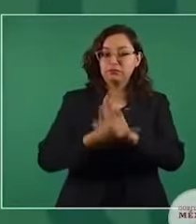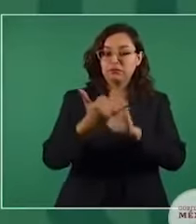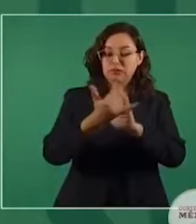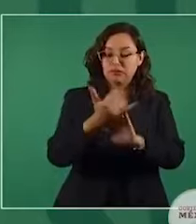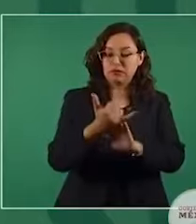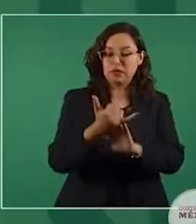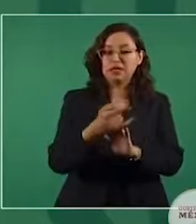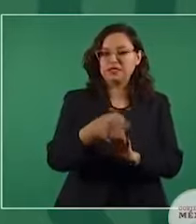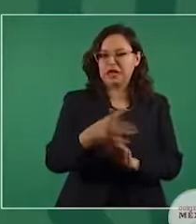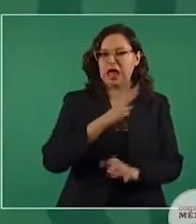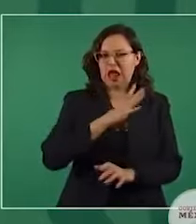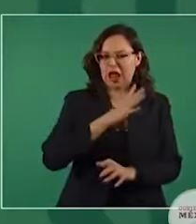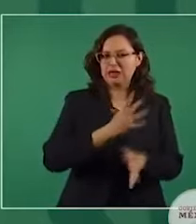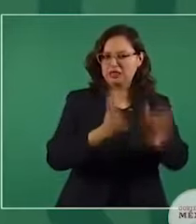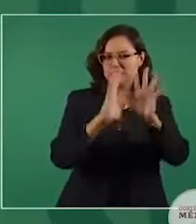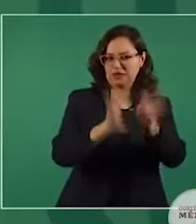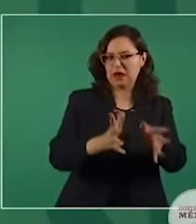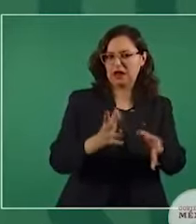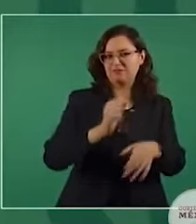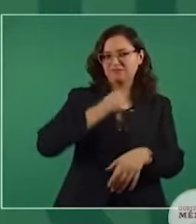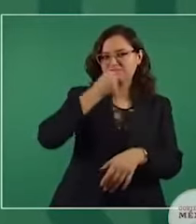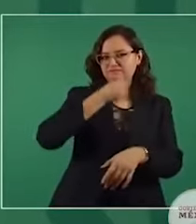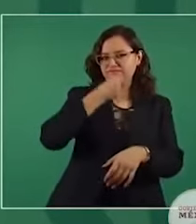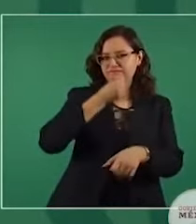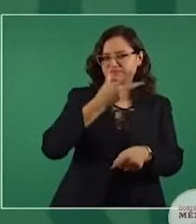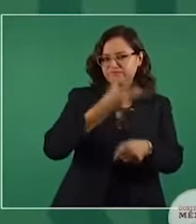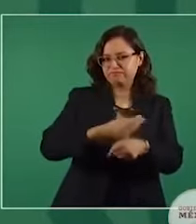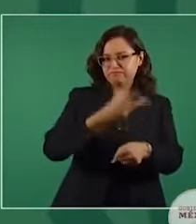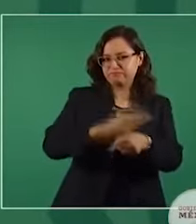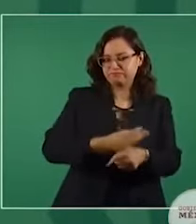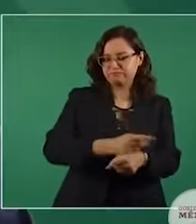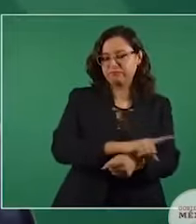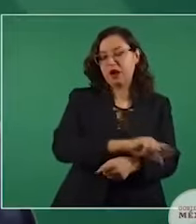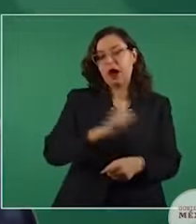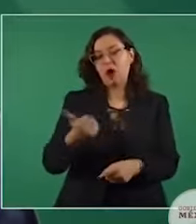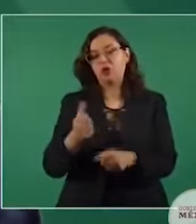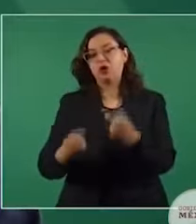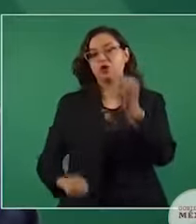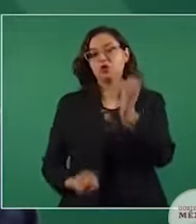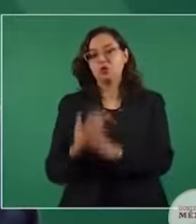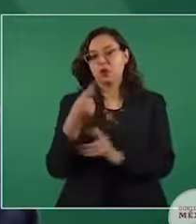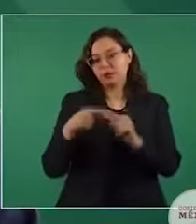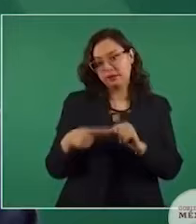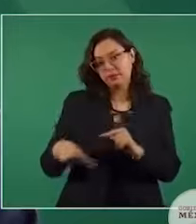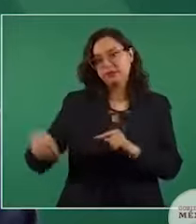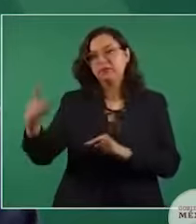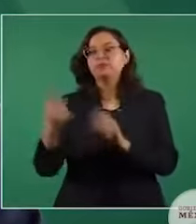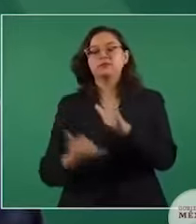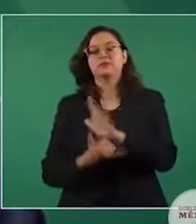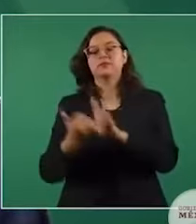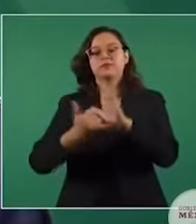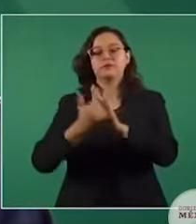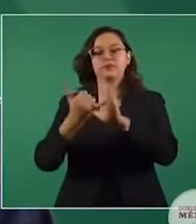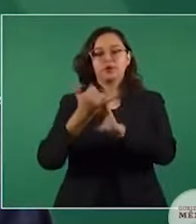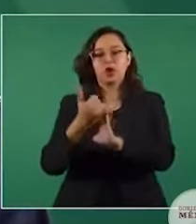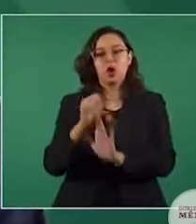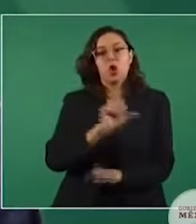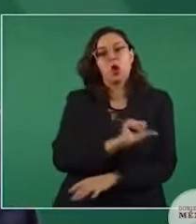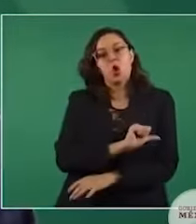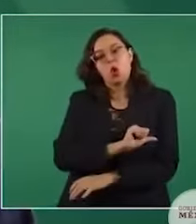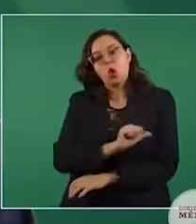vía de Coatzacoalcos a Salina Cruz, se va a rehabilitar la